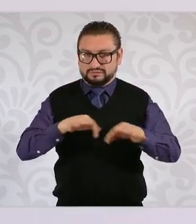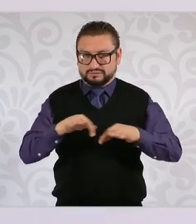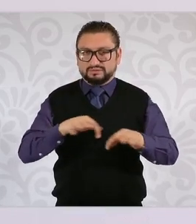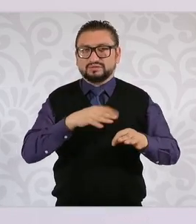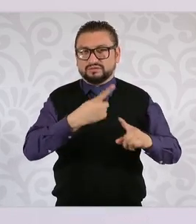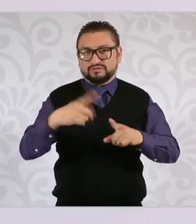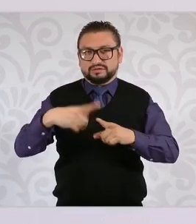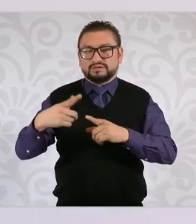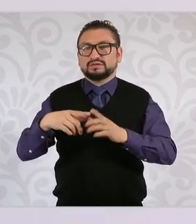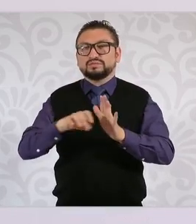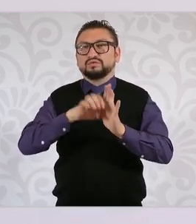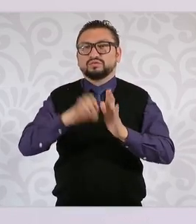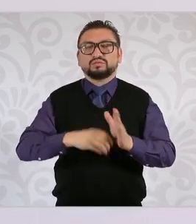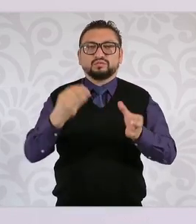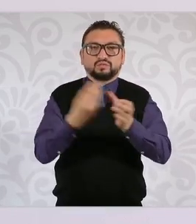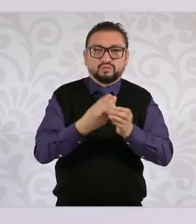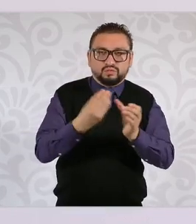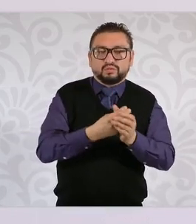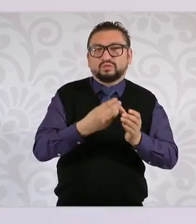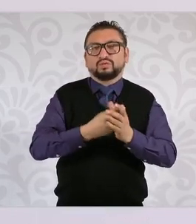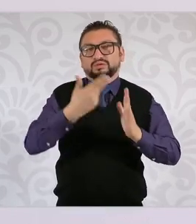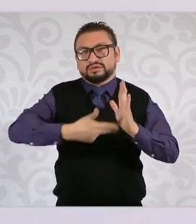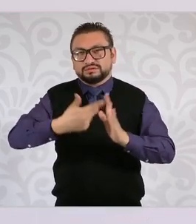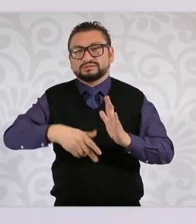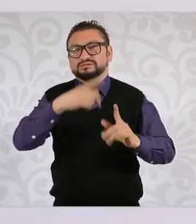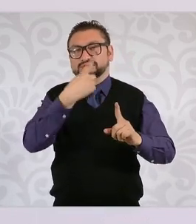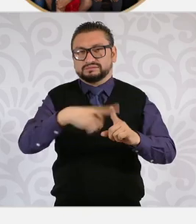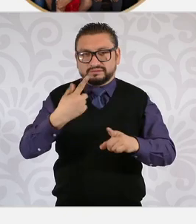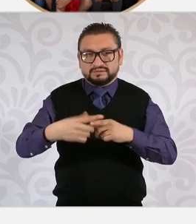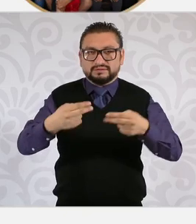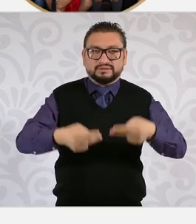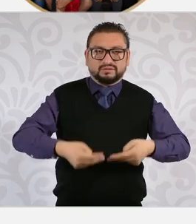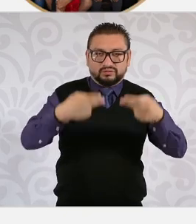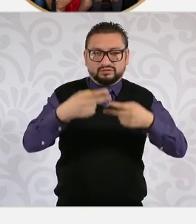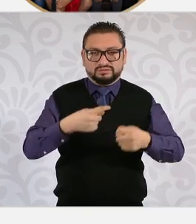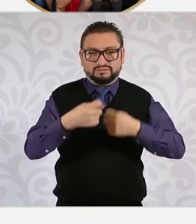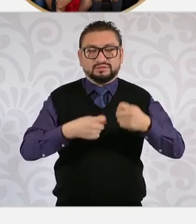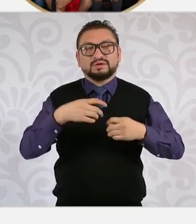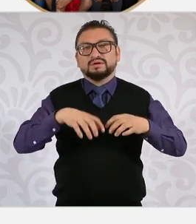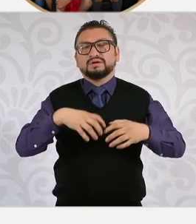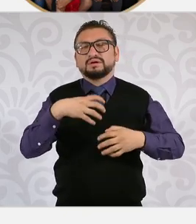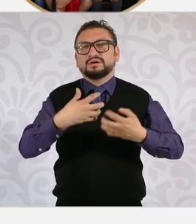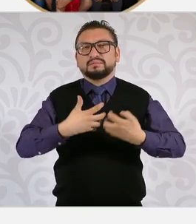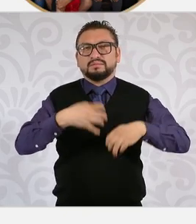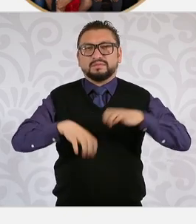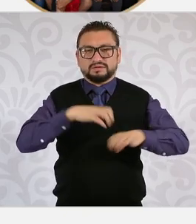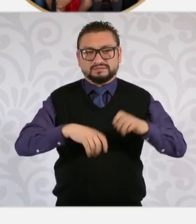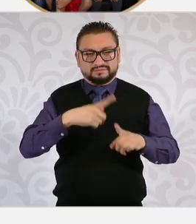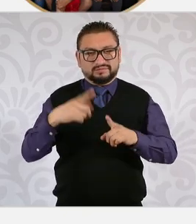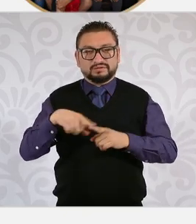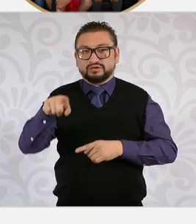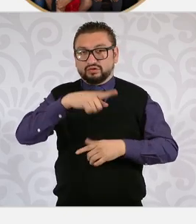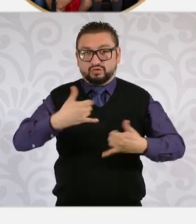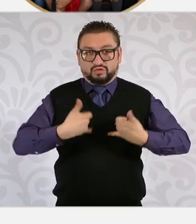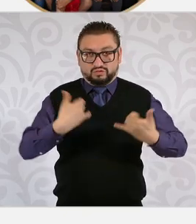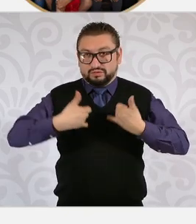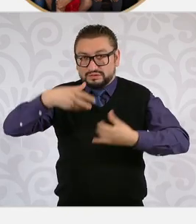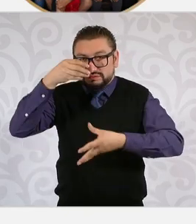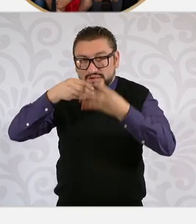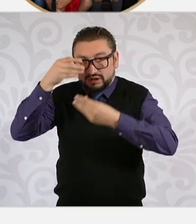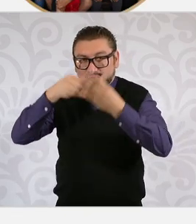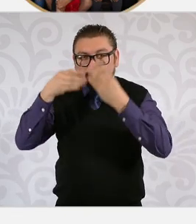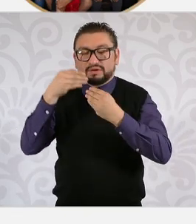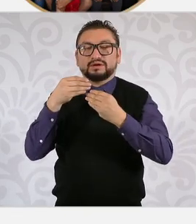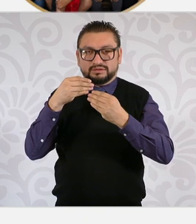como son talleres, negocios, empresas, tiendas, entre otros. Las y los jóvenes aprenden mientras en esta